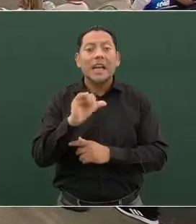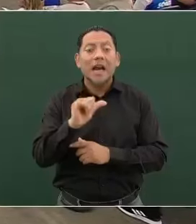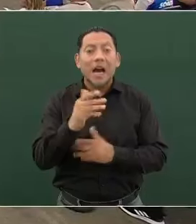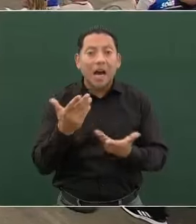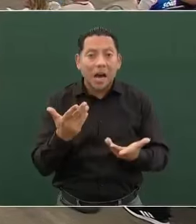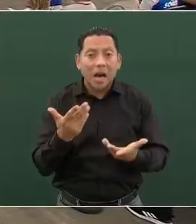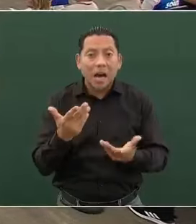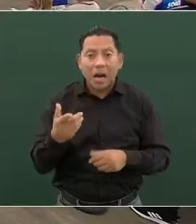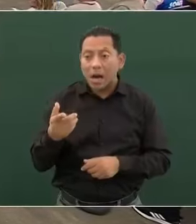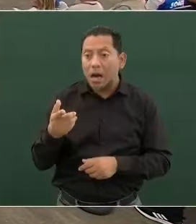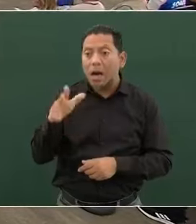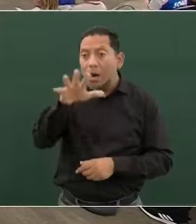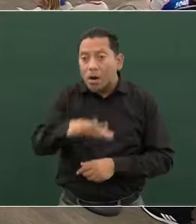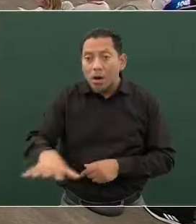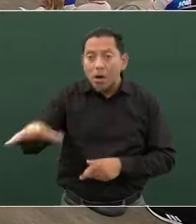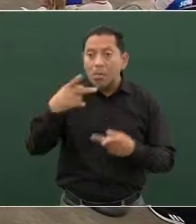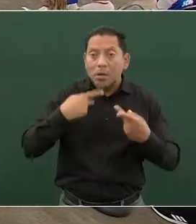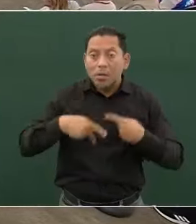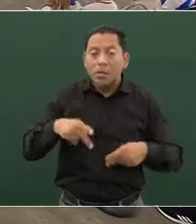respeto a los ciudadanos.